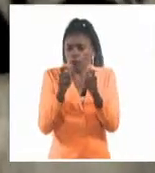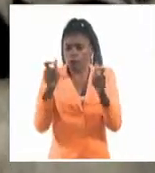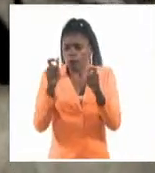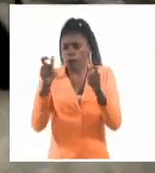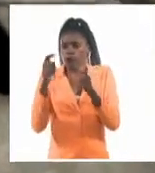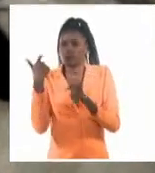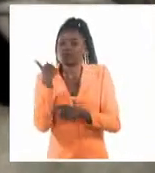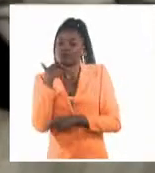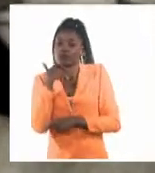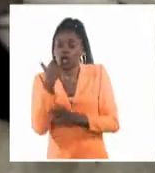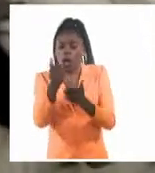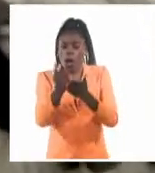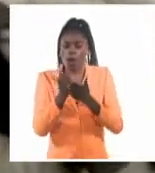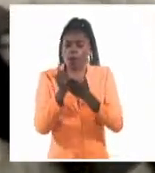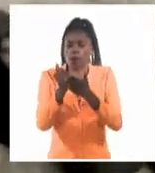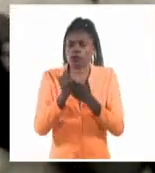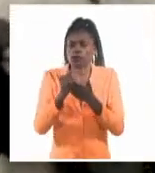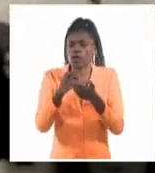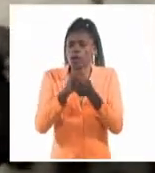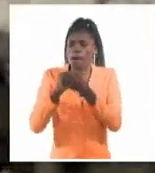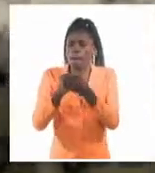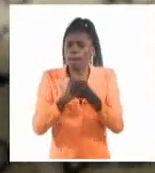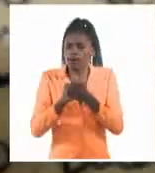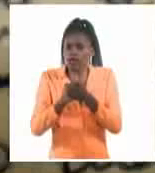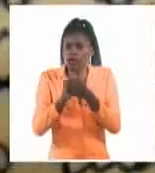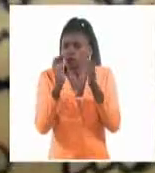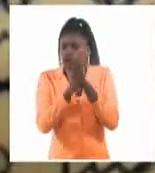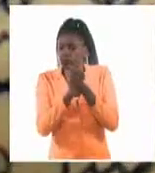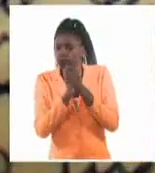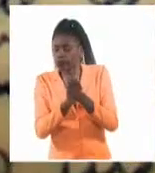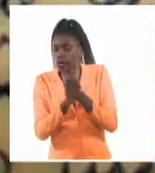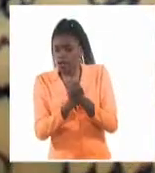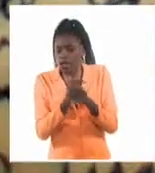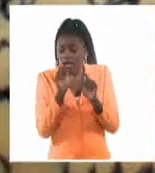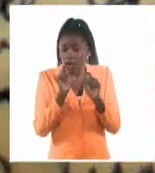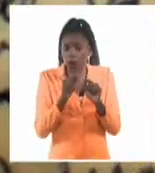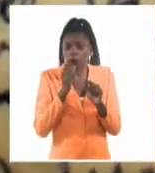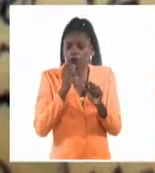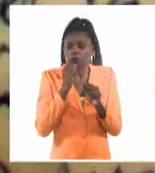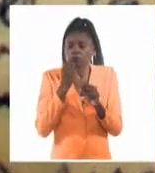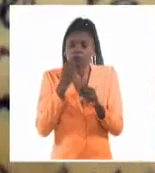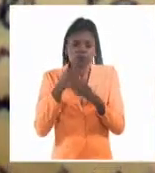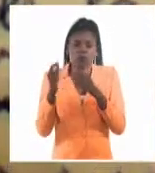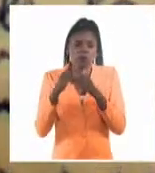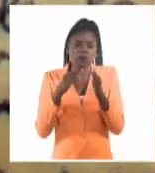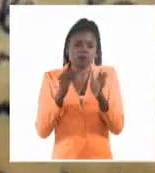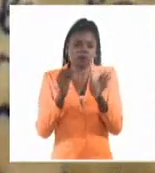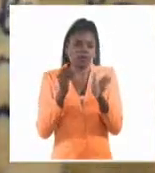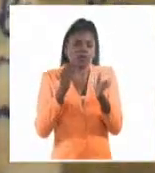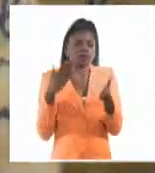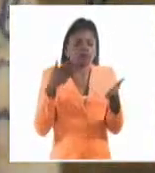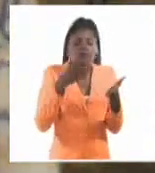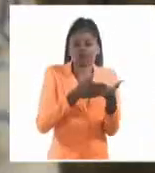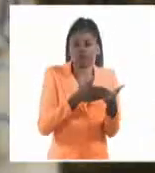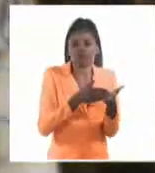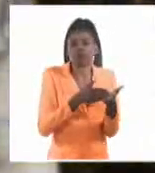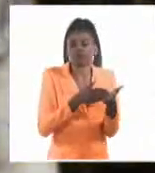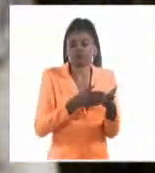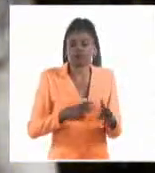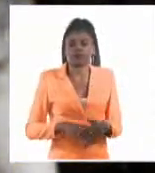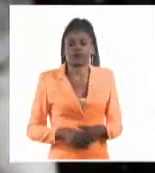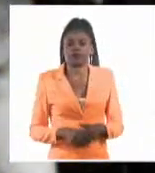aporte de amigos y compañeros, porque Ernesto Guevara dejó, sin pretenderlo, muchas maneras de llegar a él. Su